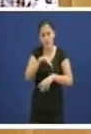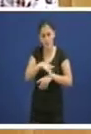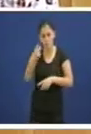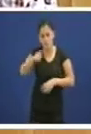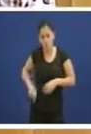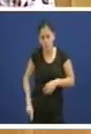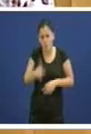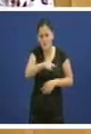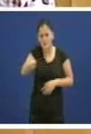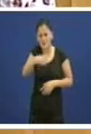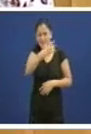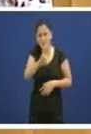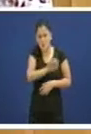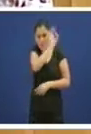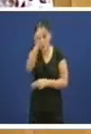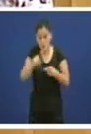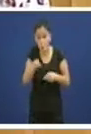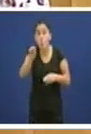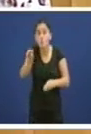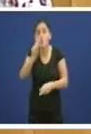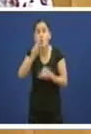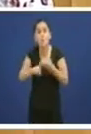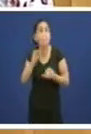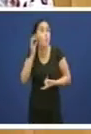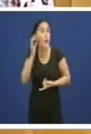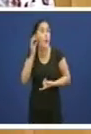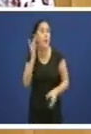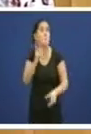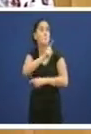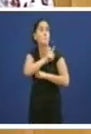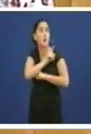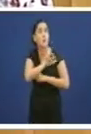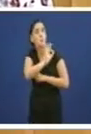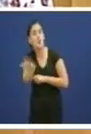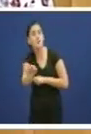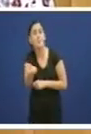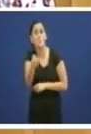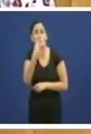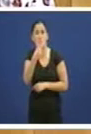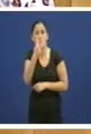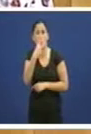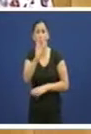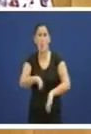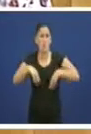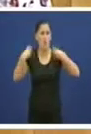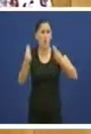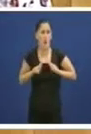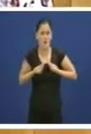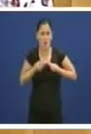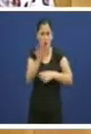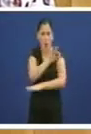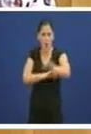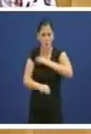ao mes de pensión que tenga muller no paro e un tratamento de por vida de hormonas moi caras que non podería pagar do seu bolsillo